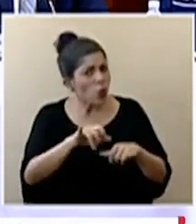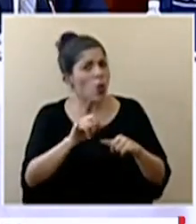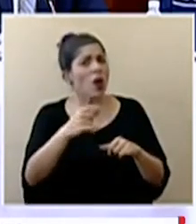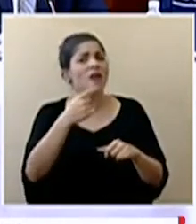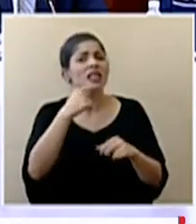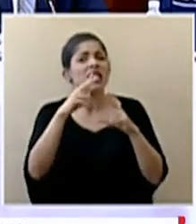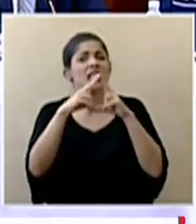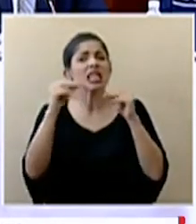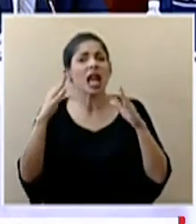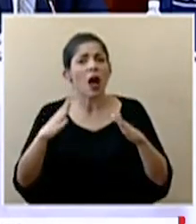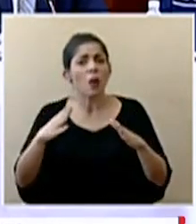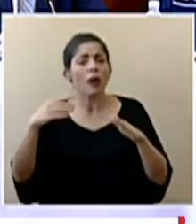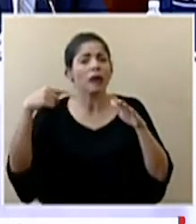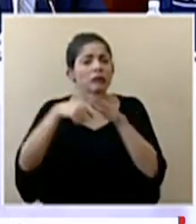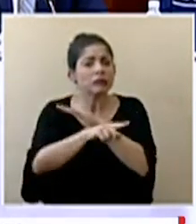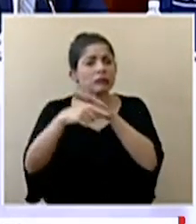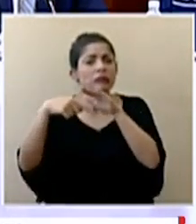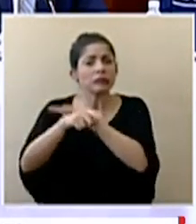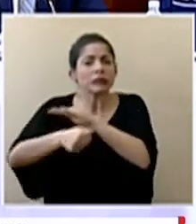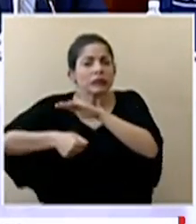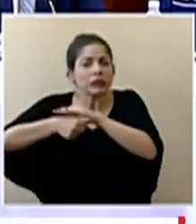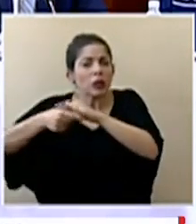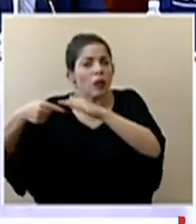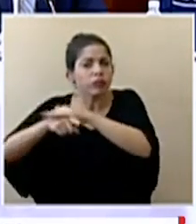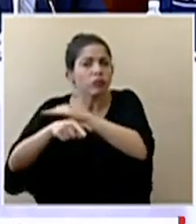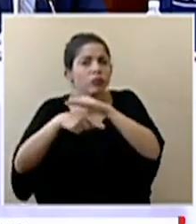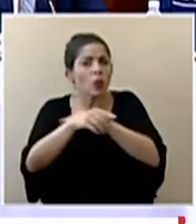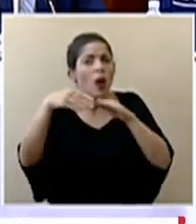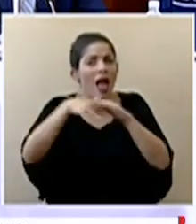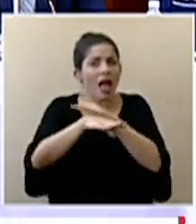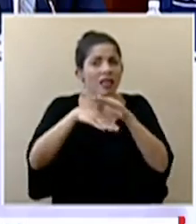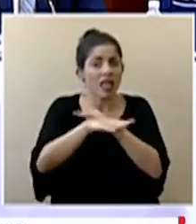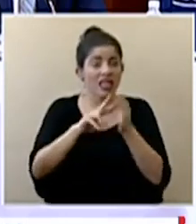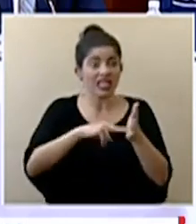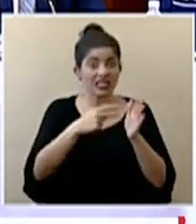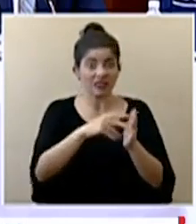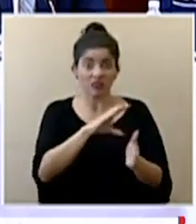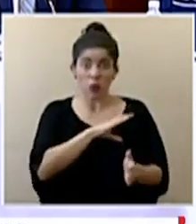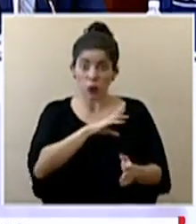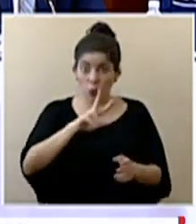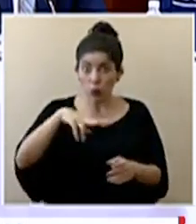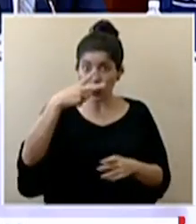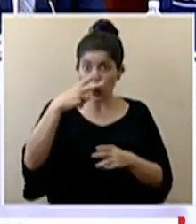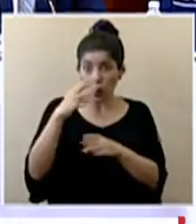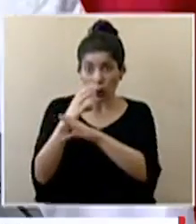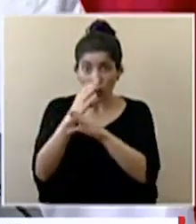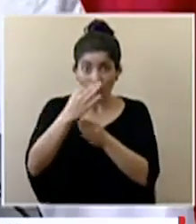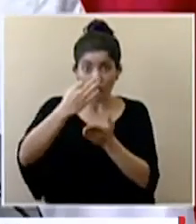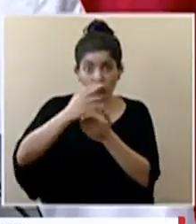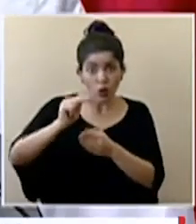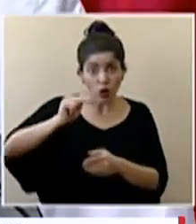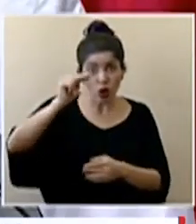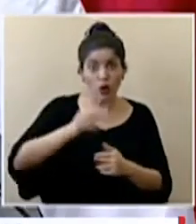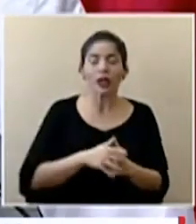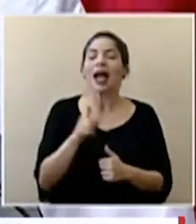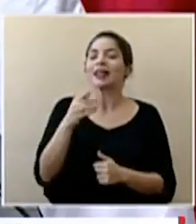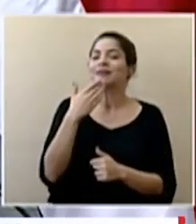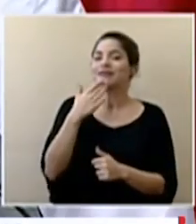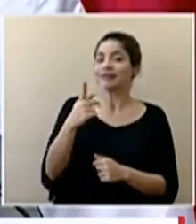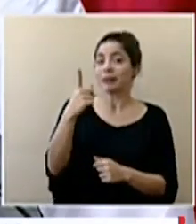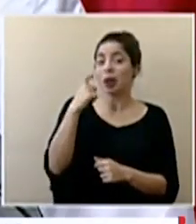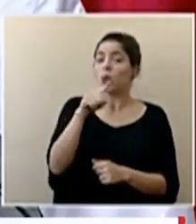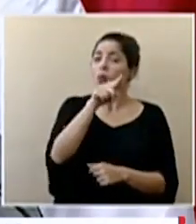ingreso de nicaragüenses por puntos ciegos de la frontera norte se intensifican los operativos en esas zonas sí muchas gracias por la pregunta